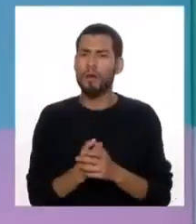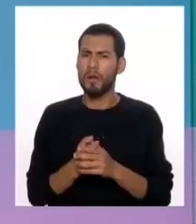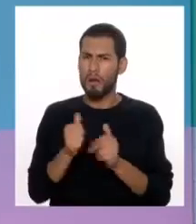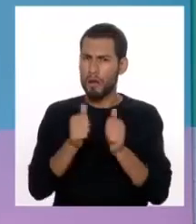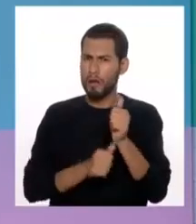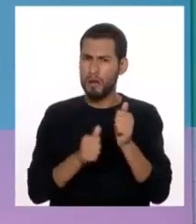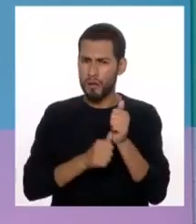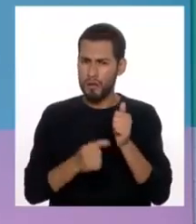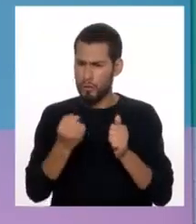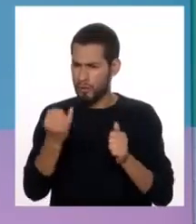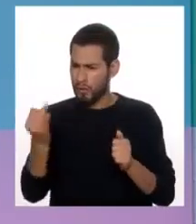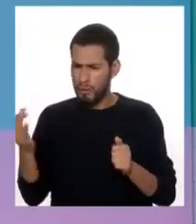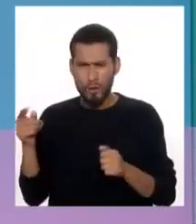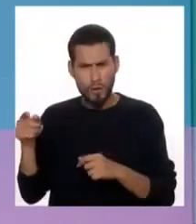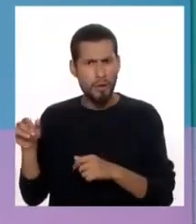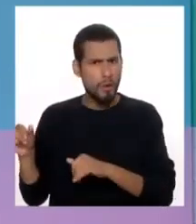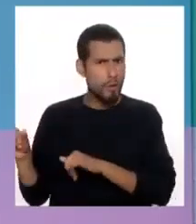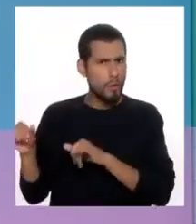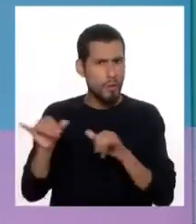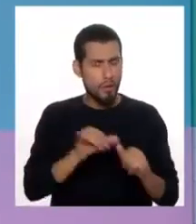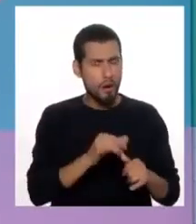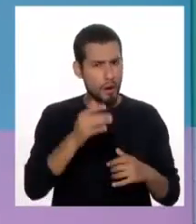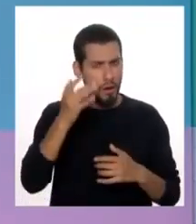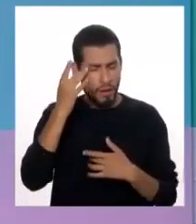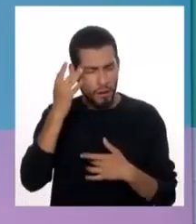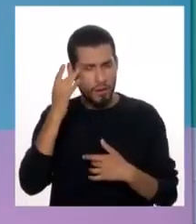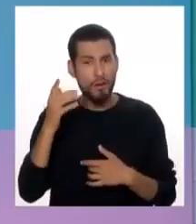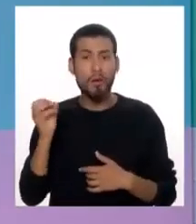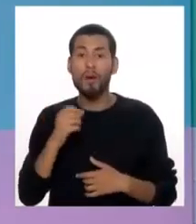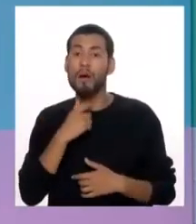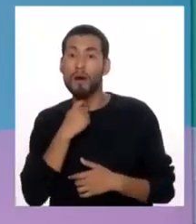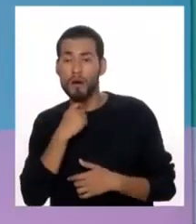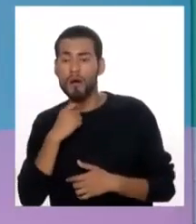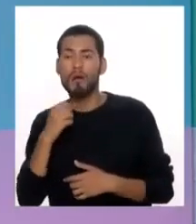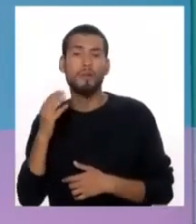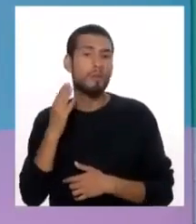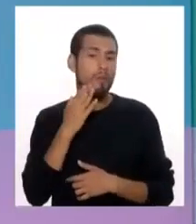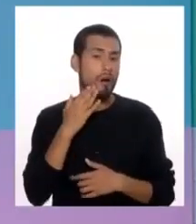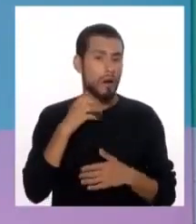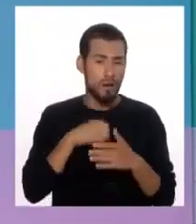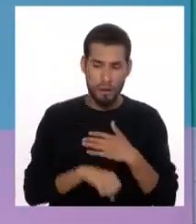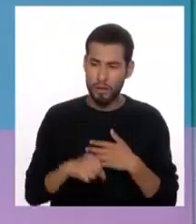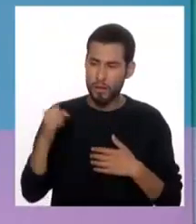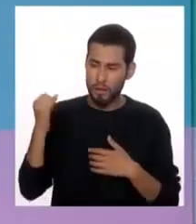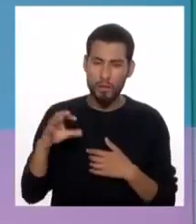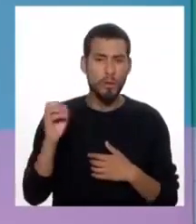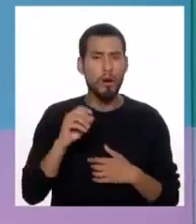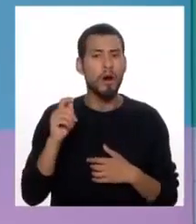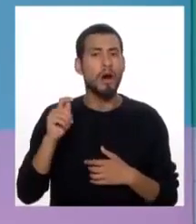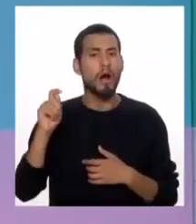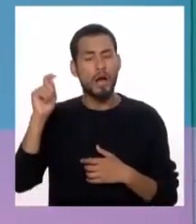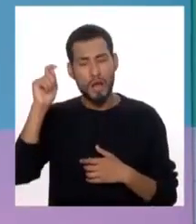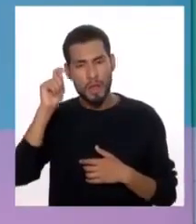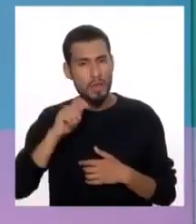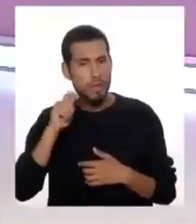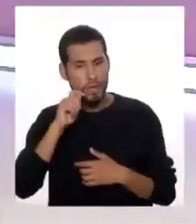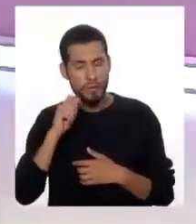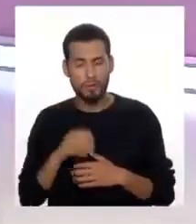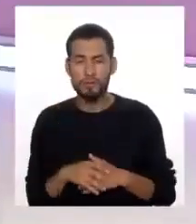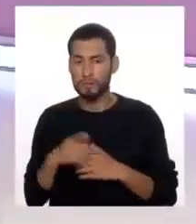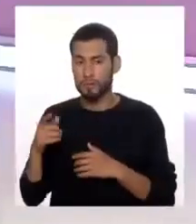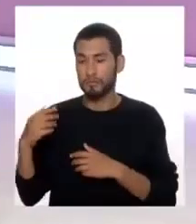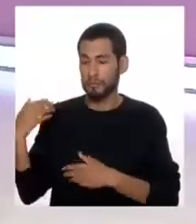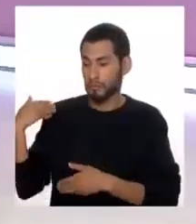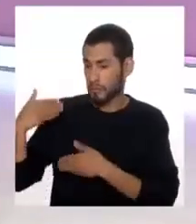tienen el cuadro, o tiene la abuelita, la mamá y la hija, o también la tía. O sea, si es el hereditario, ¿hay una